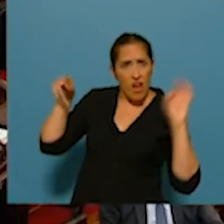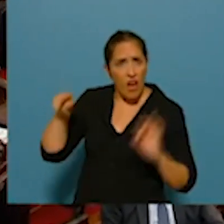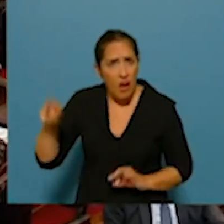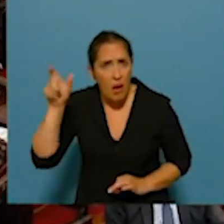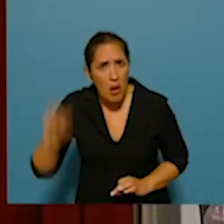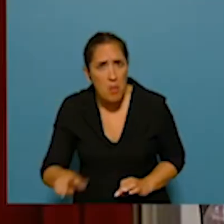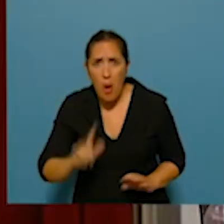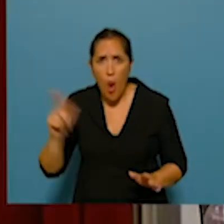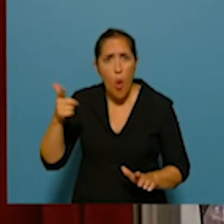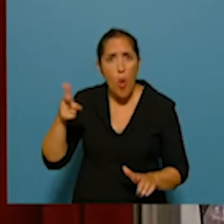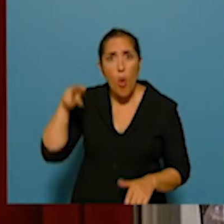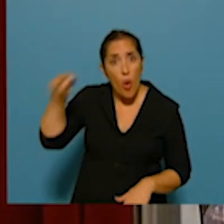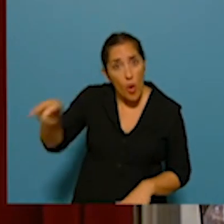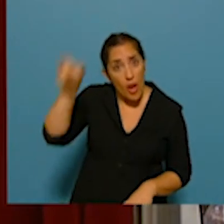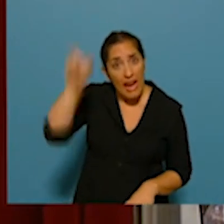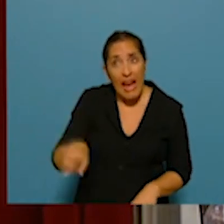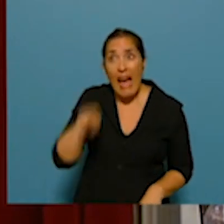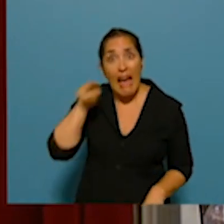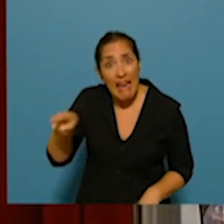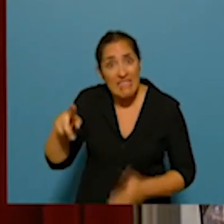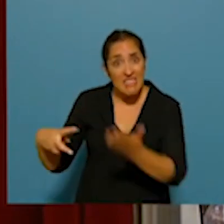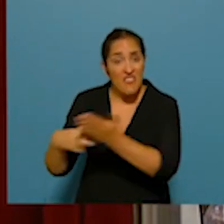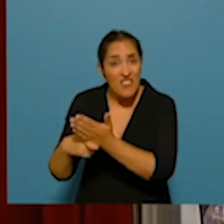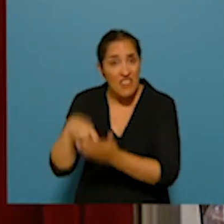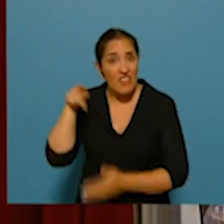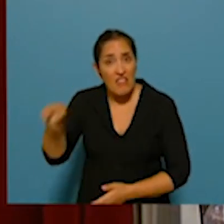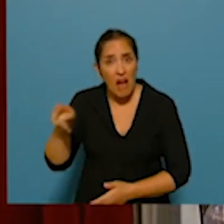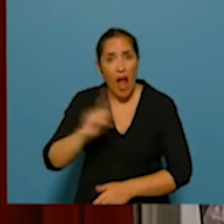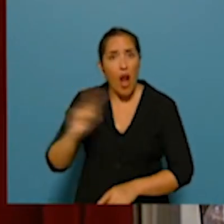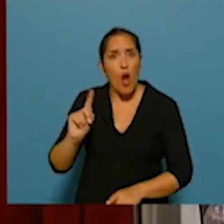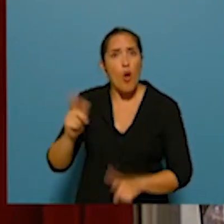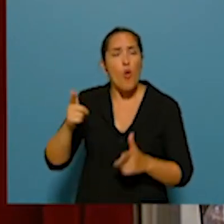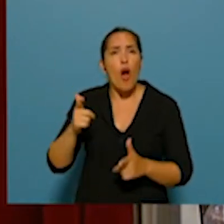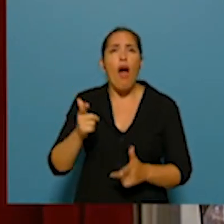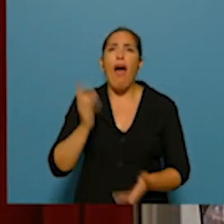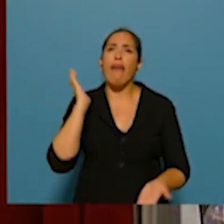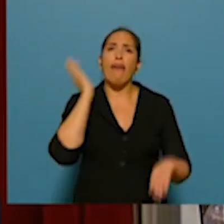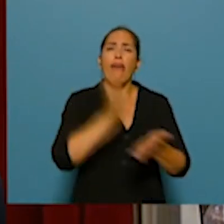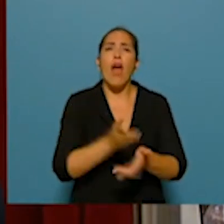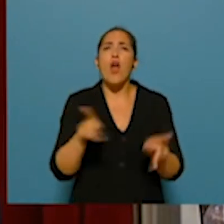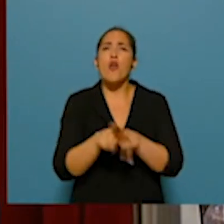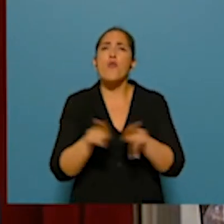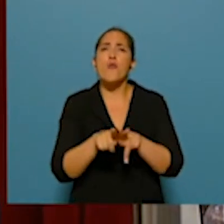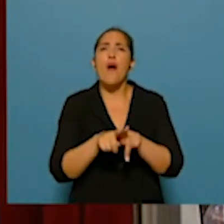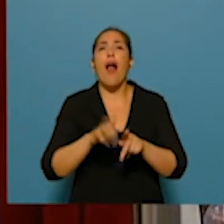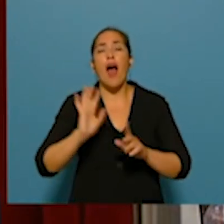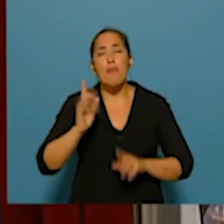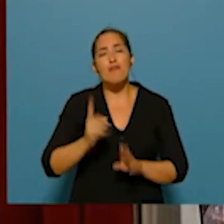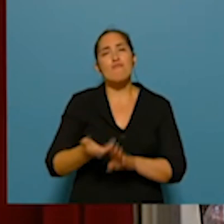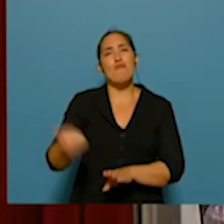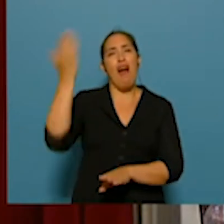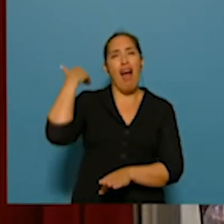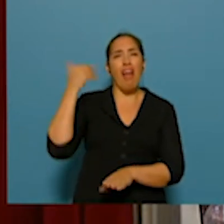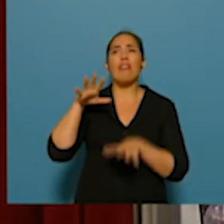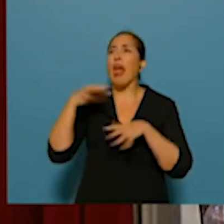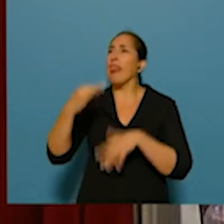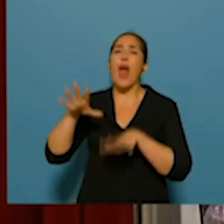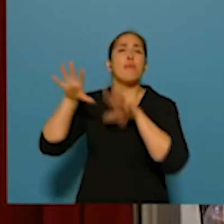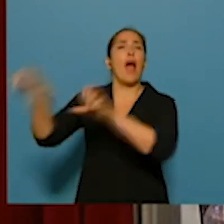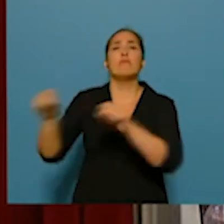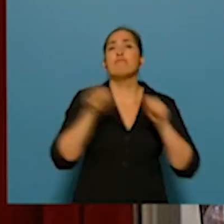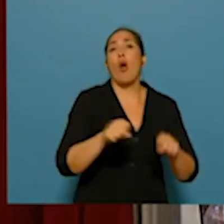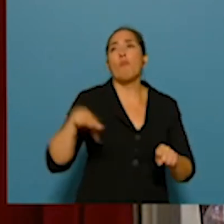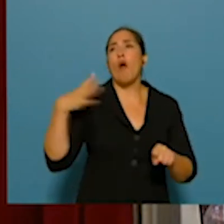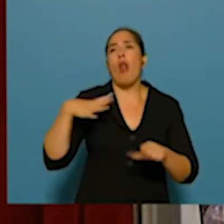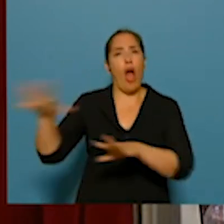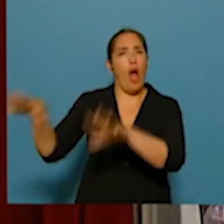aplica, a él, a ese fiscal no se le aplica aquella doctrina que recomendaba la detención preventiva